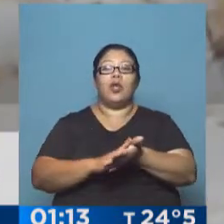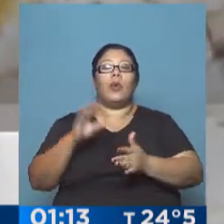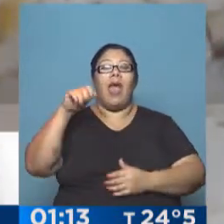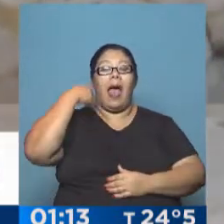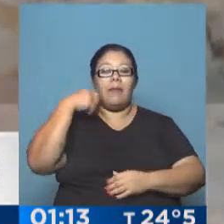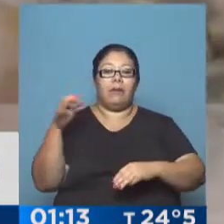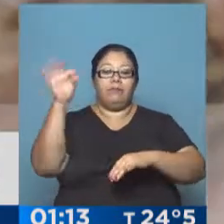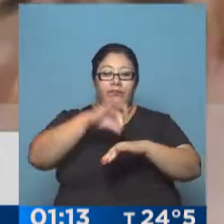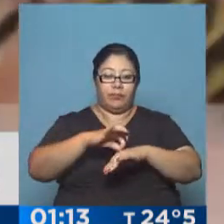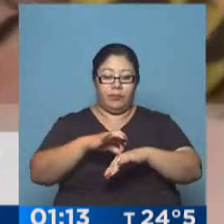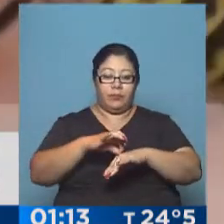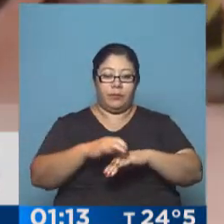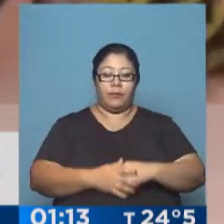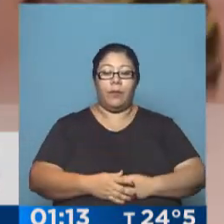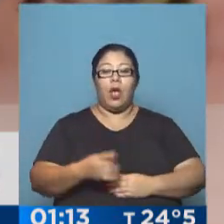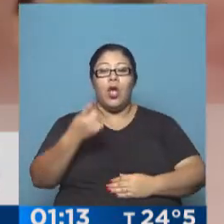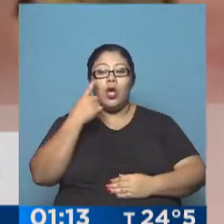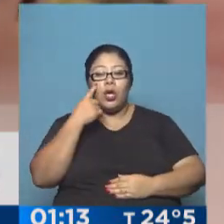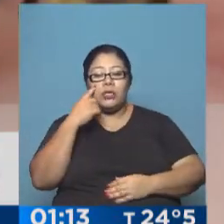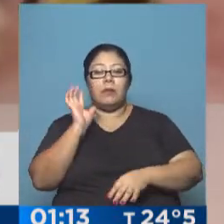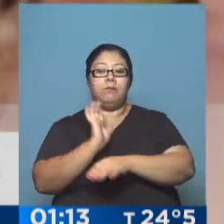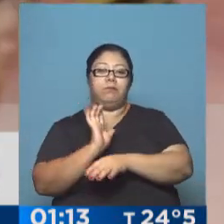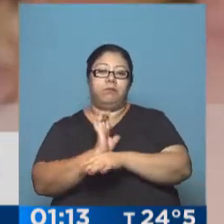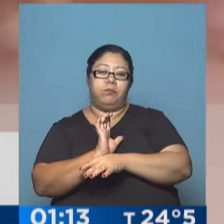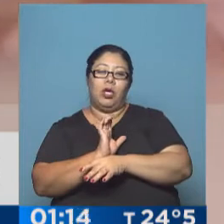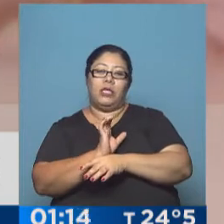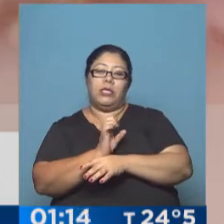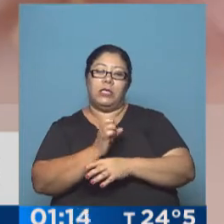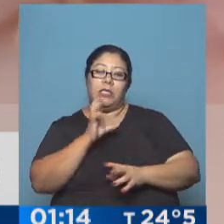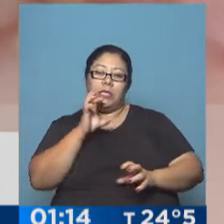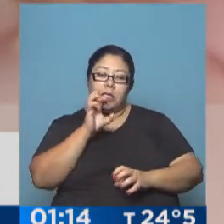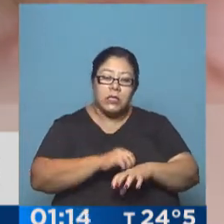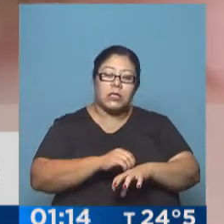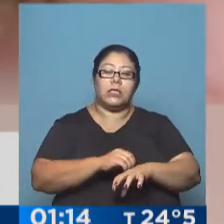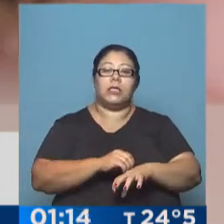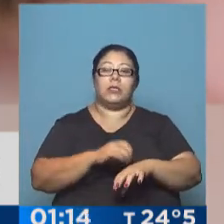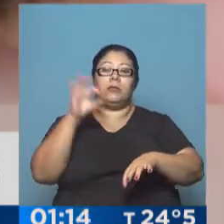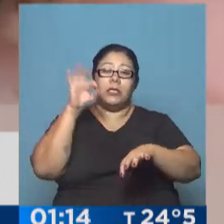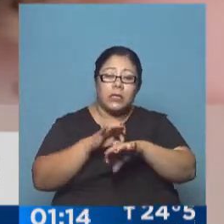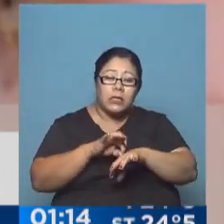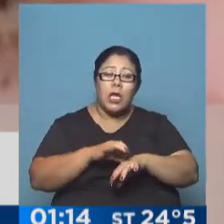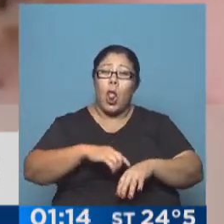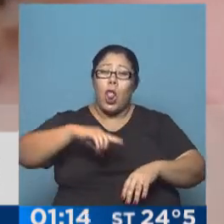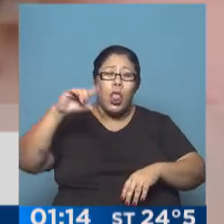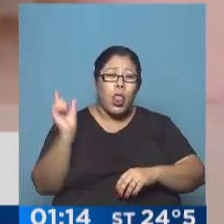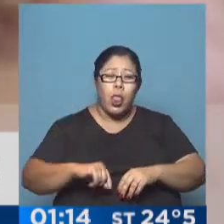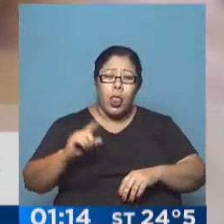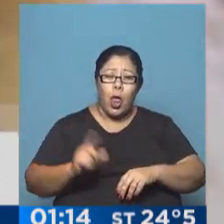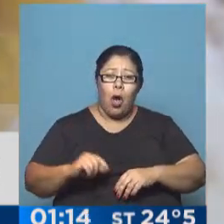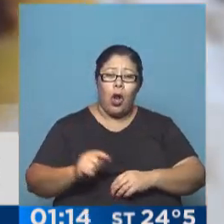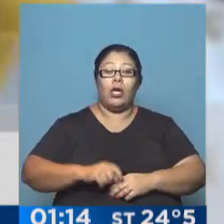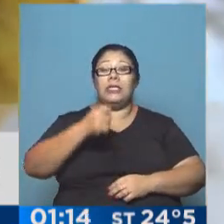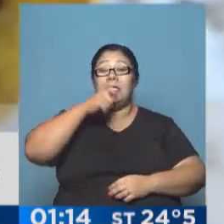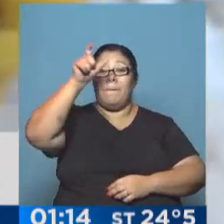véspula germánica es conocida por su comportamiento agresivo y por las picaduras dolorosas que producen en seres